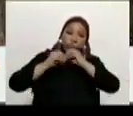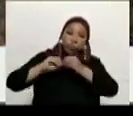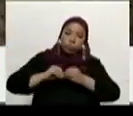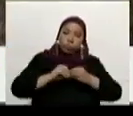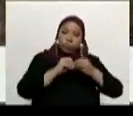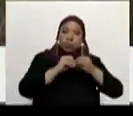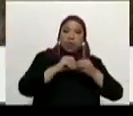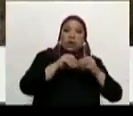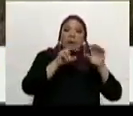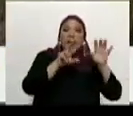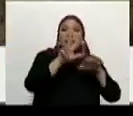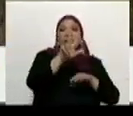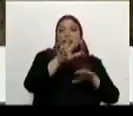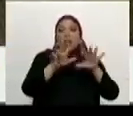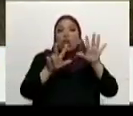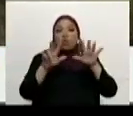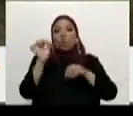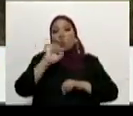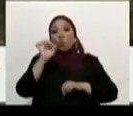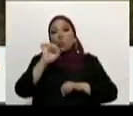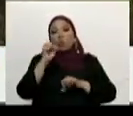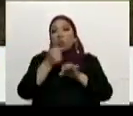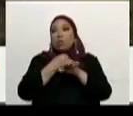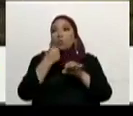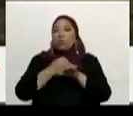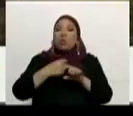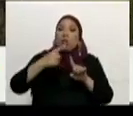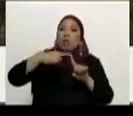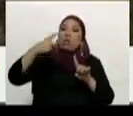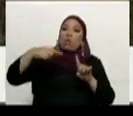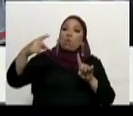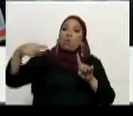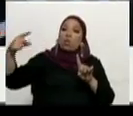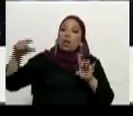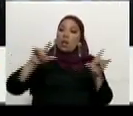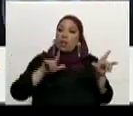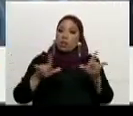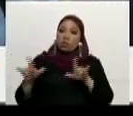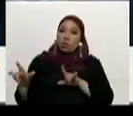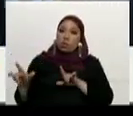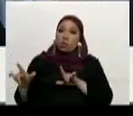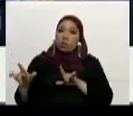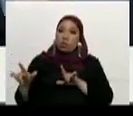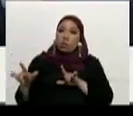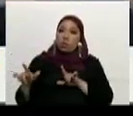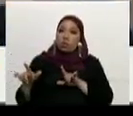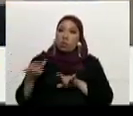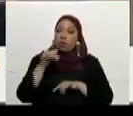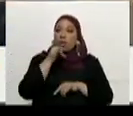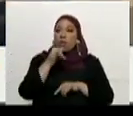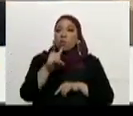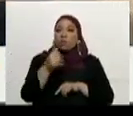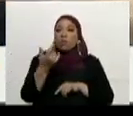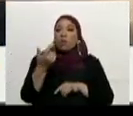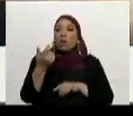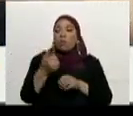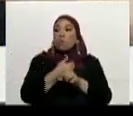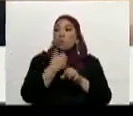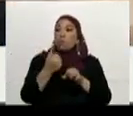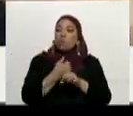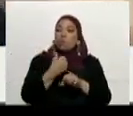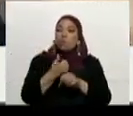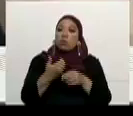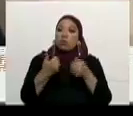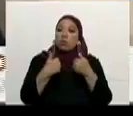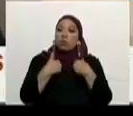38 vehículos recuperados de Corpo ELEP en la Caracola. Asimismo, anunció varios compromisos como la